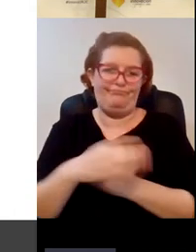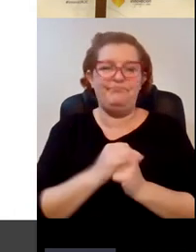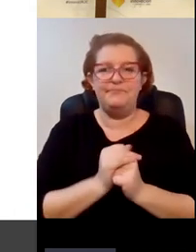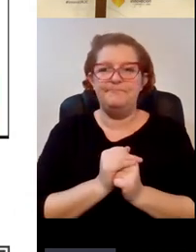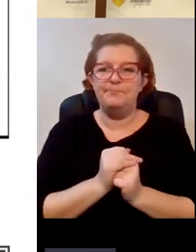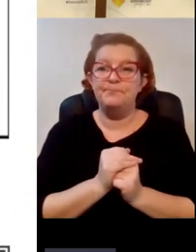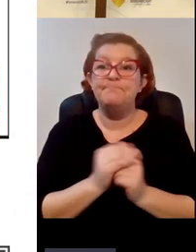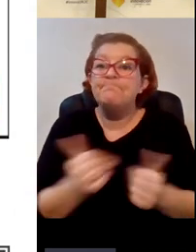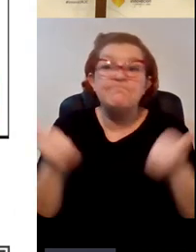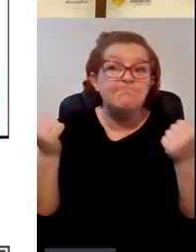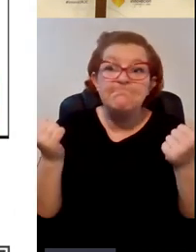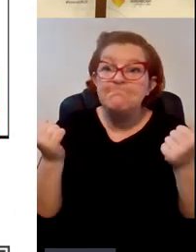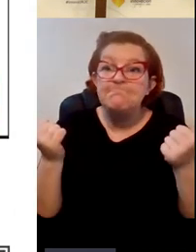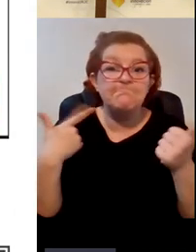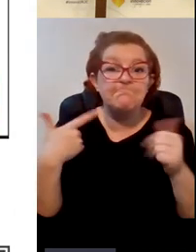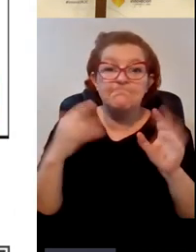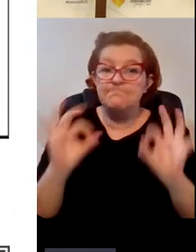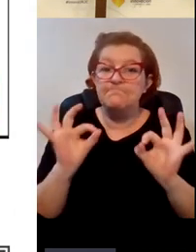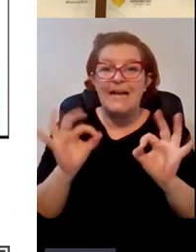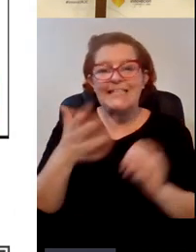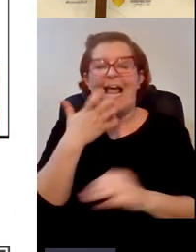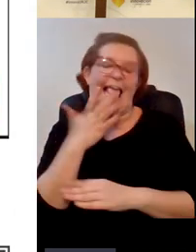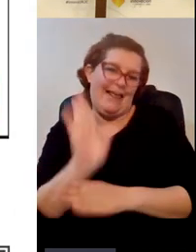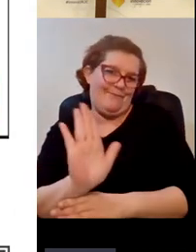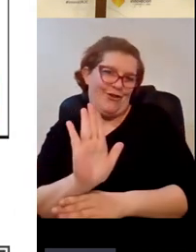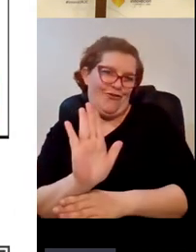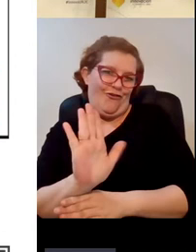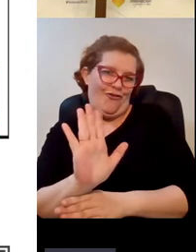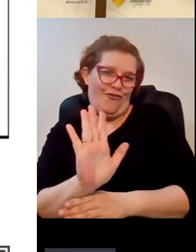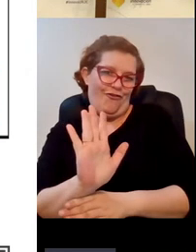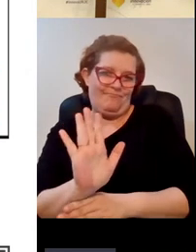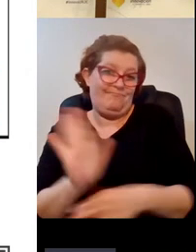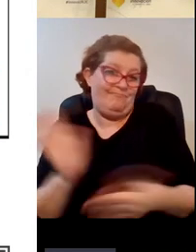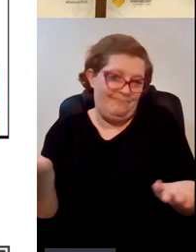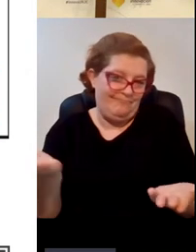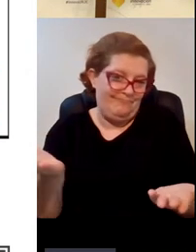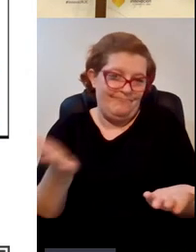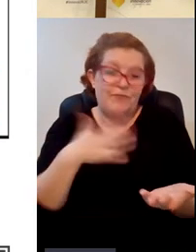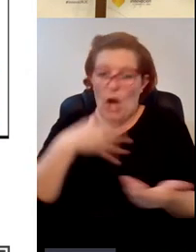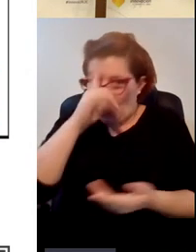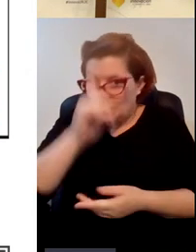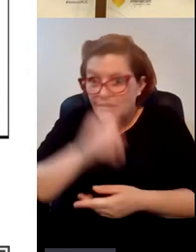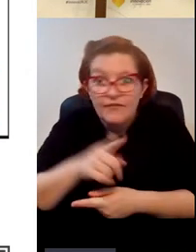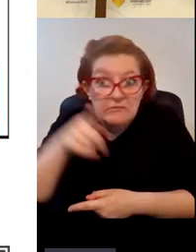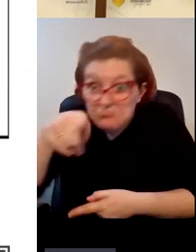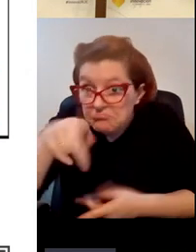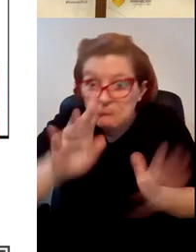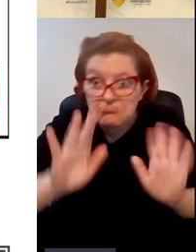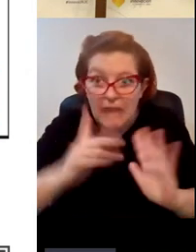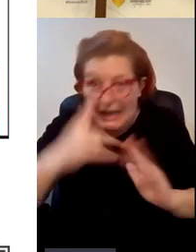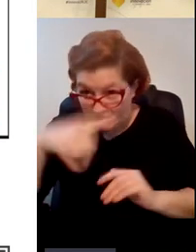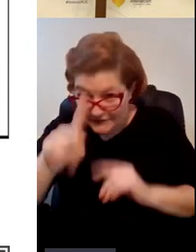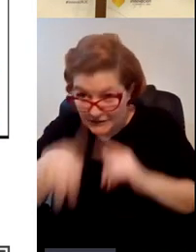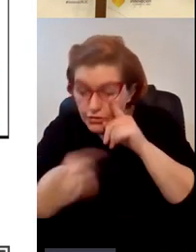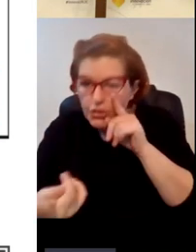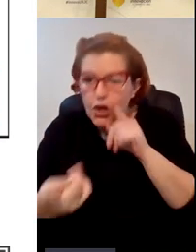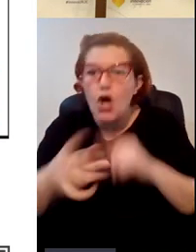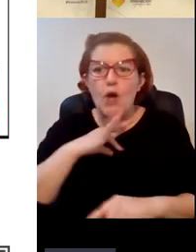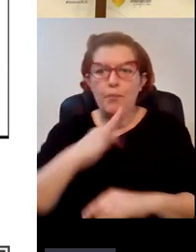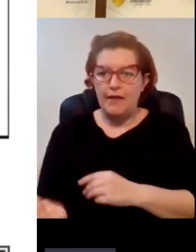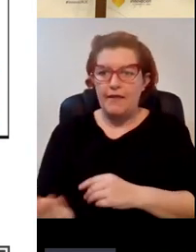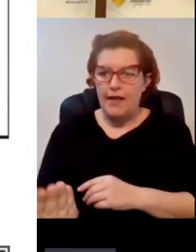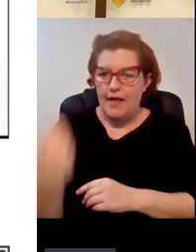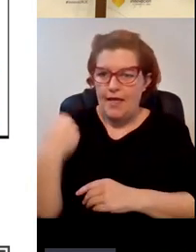y bueno pues esto es un ejemplo todo el mundo no sé si lo si lo sabéis pues podéis podéis